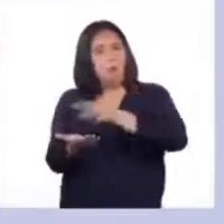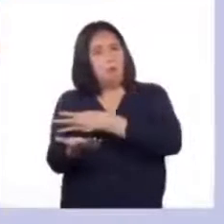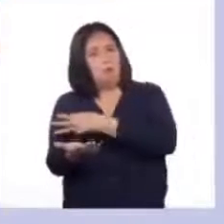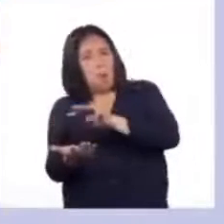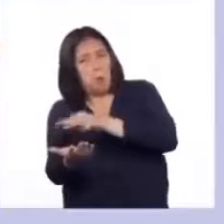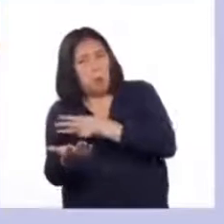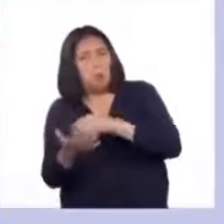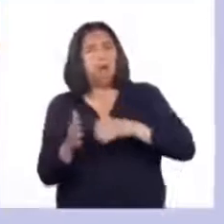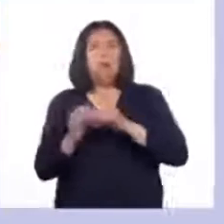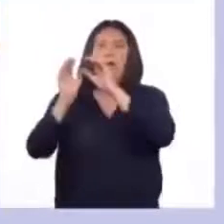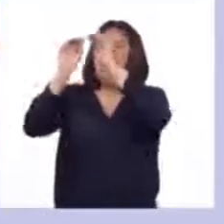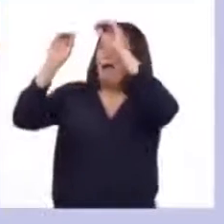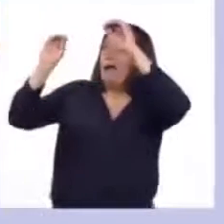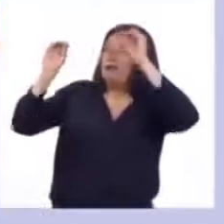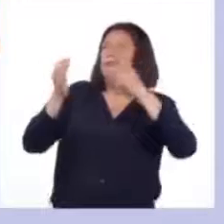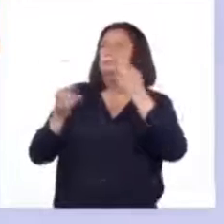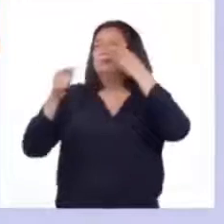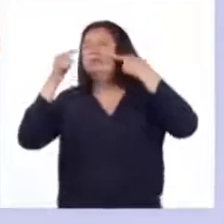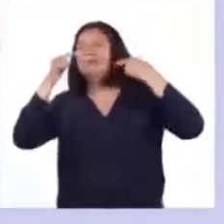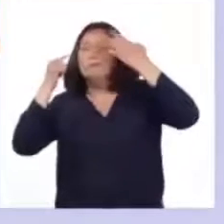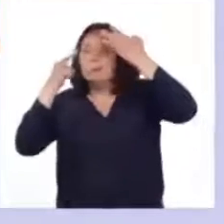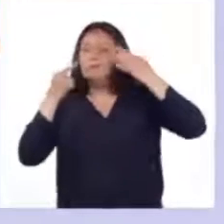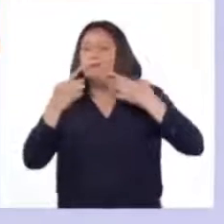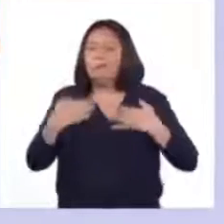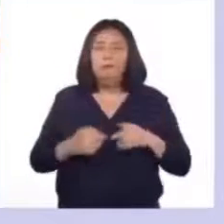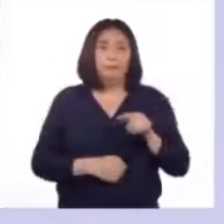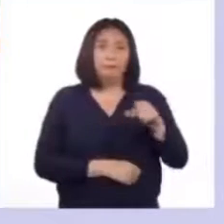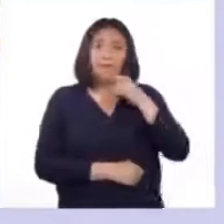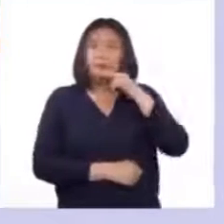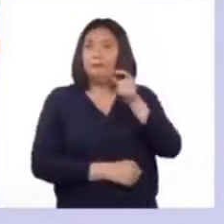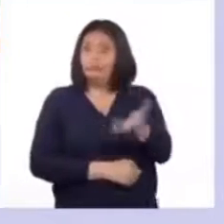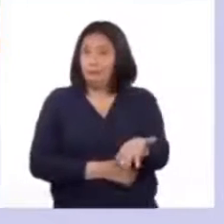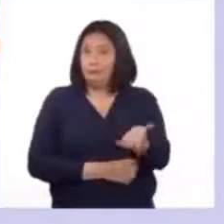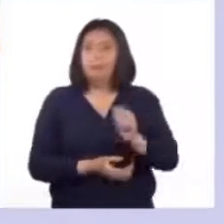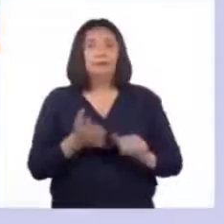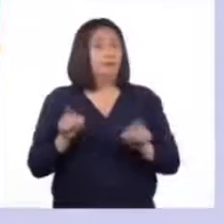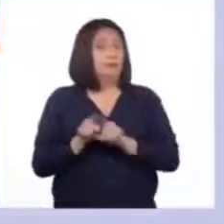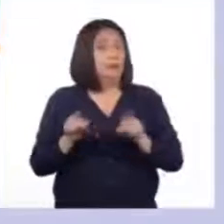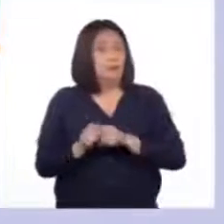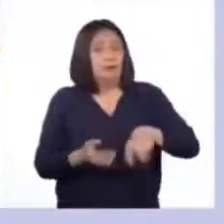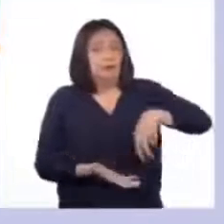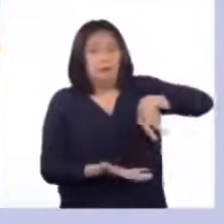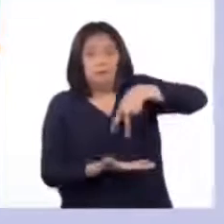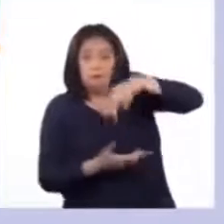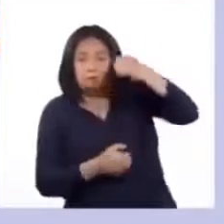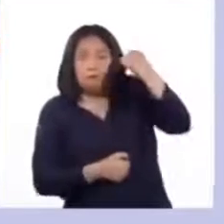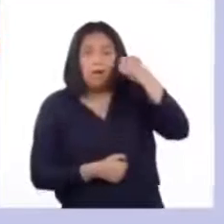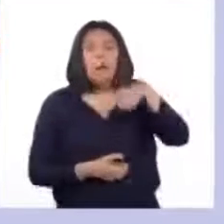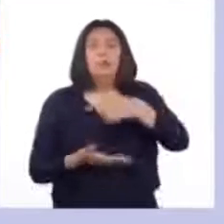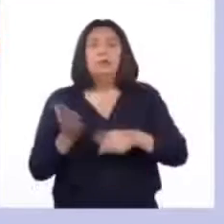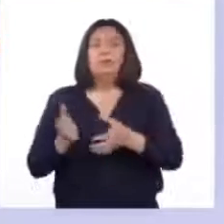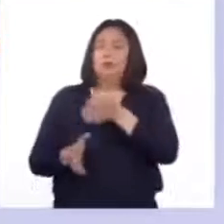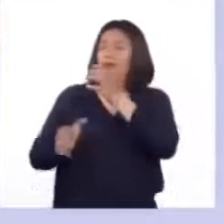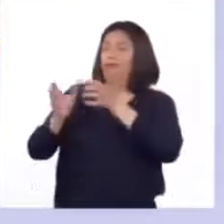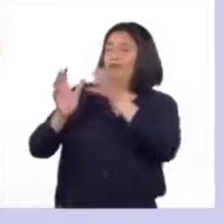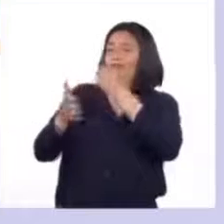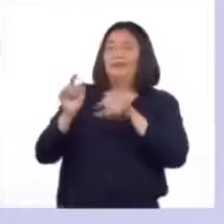incluye música, adornos y pintura corporal para la joven, así como bailes, consumo de bebidas